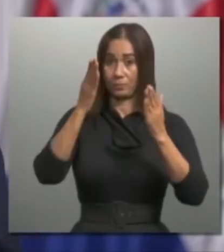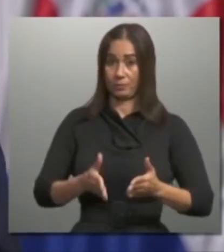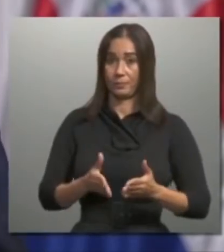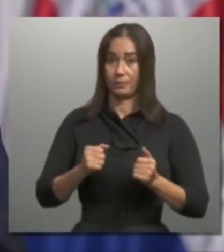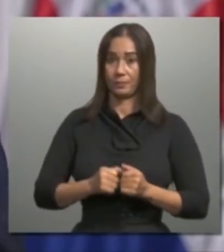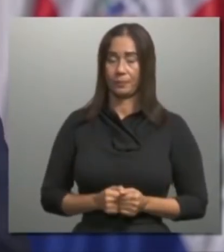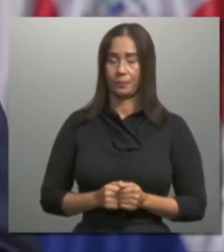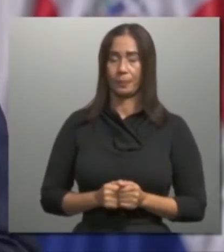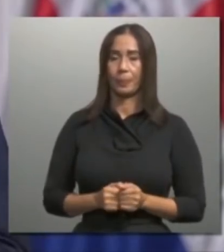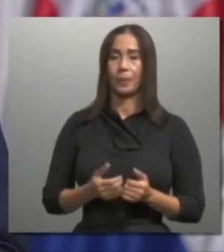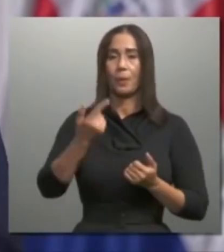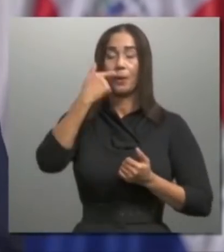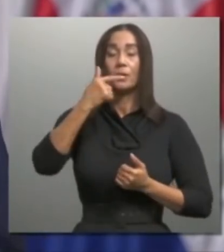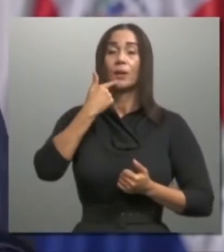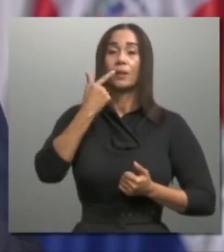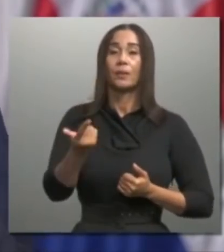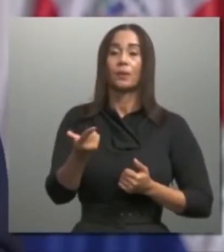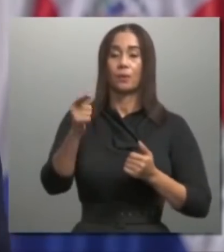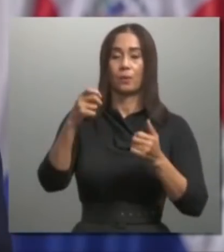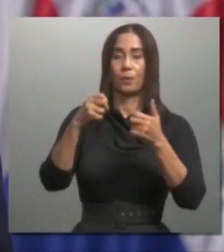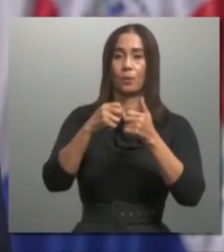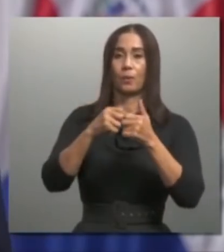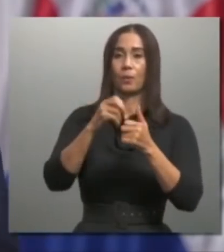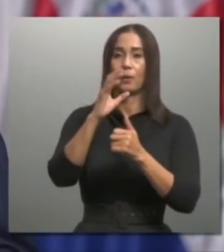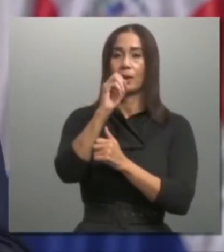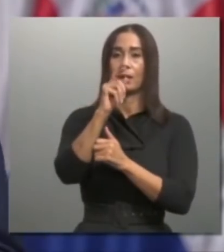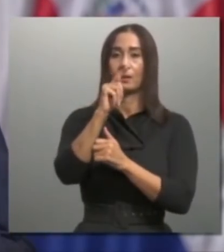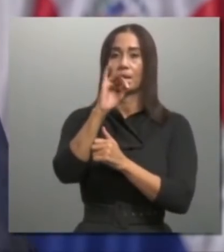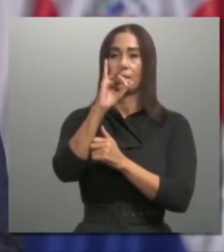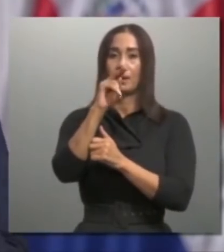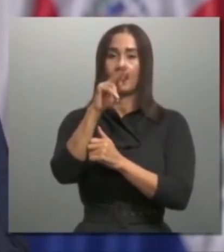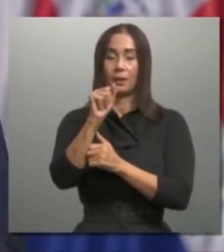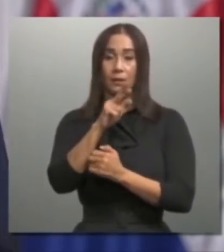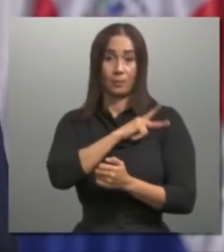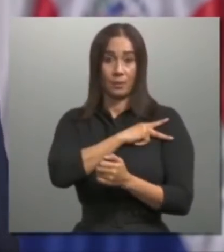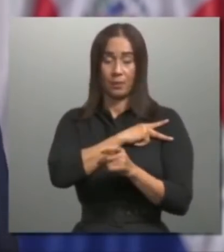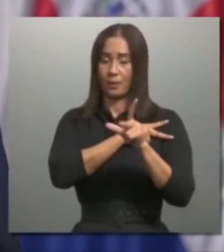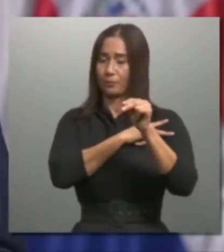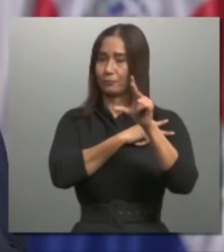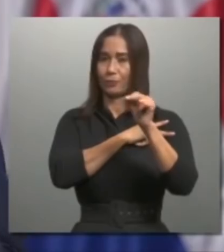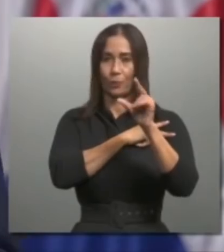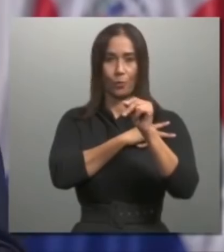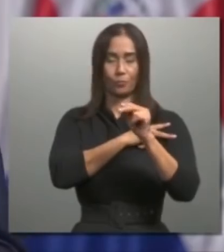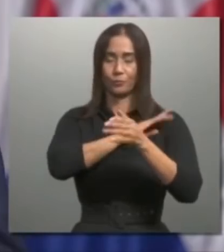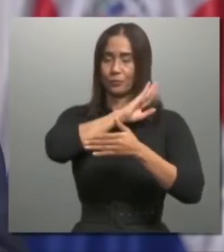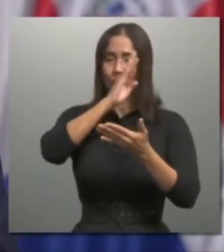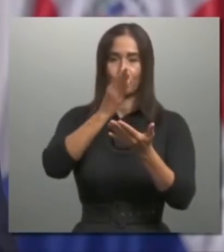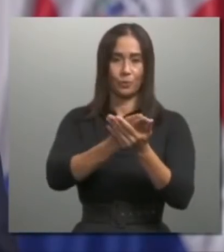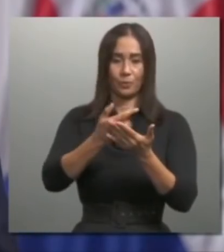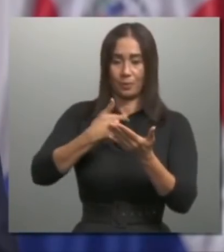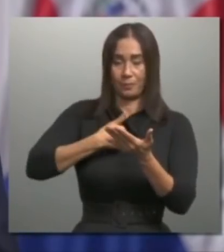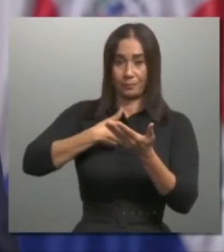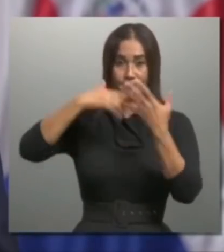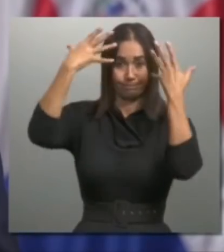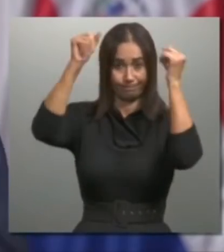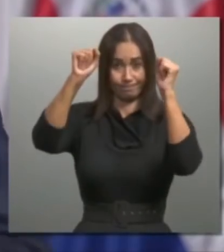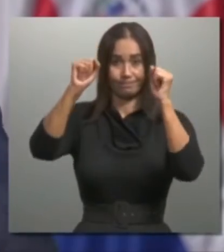repito, Punta Catalina no se privatiza ni se privatizará mientras yo sea su presidente.